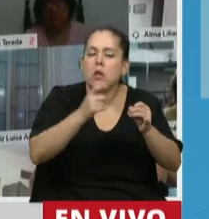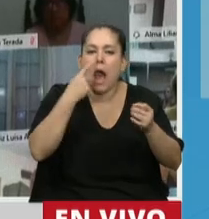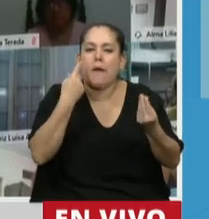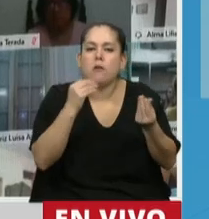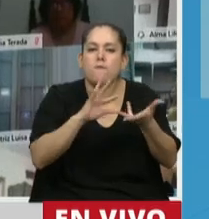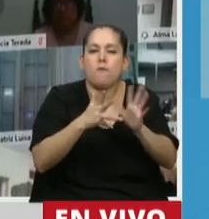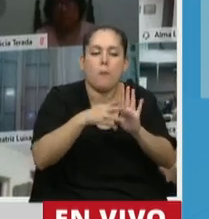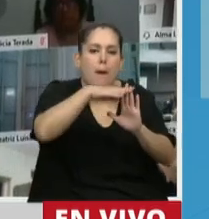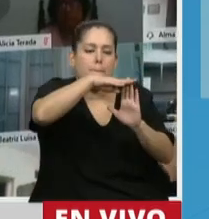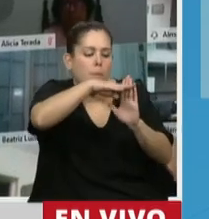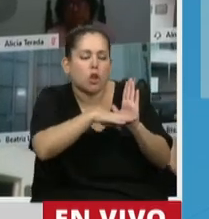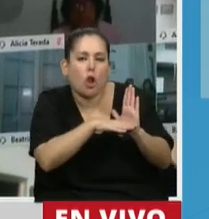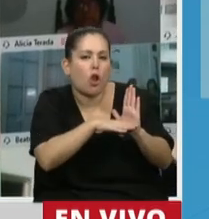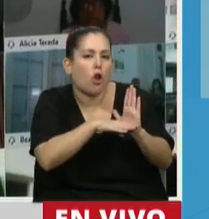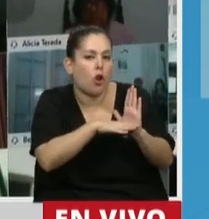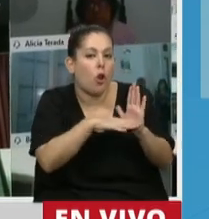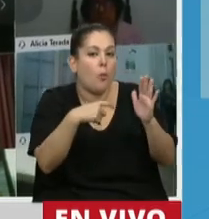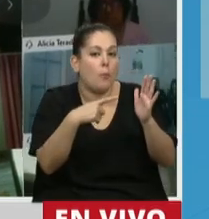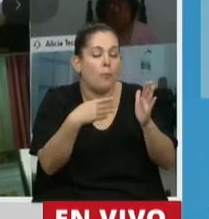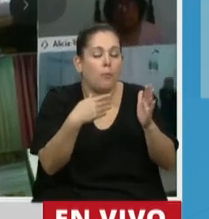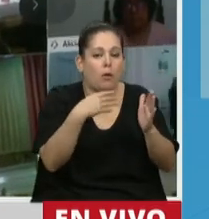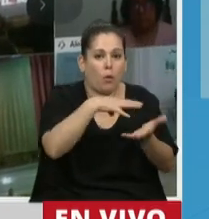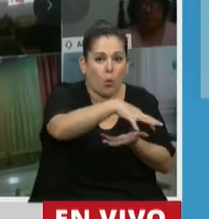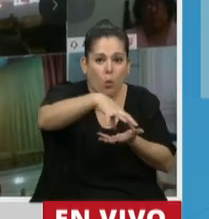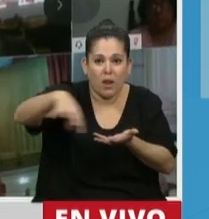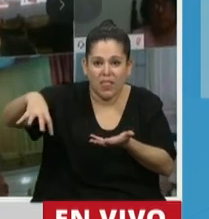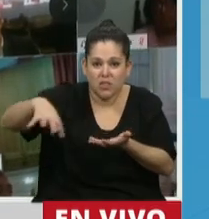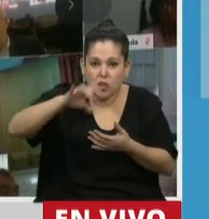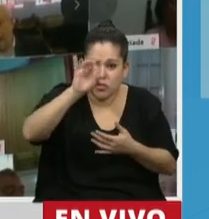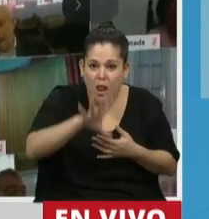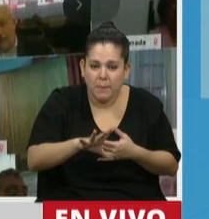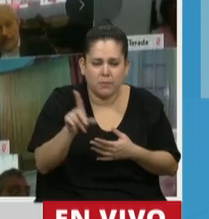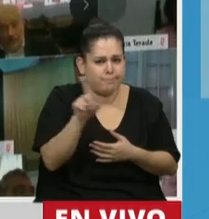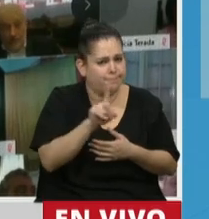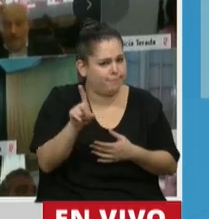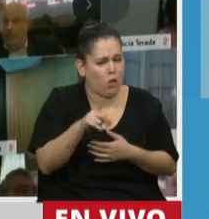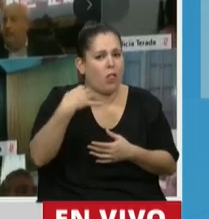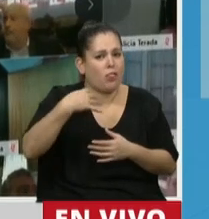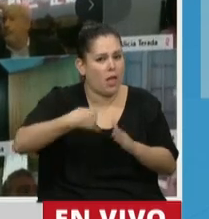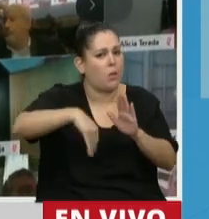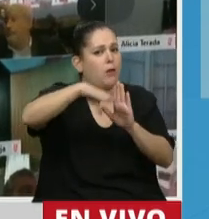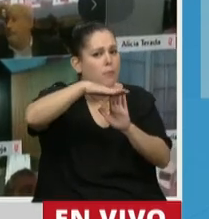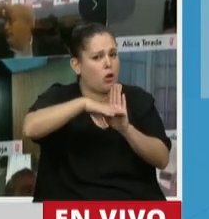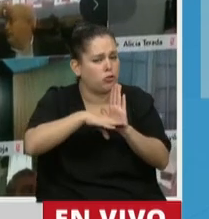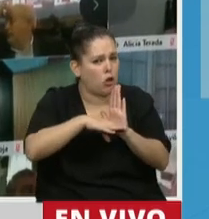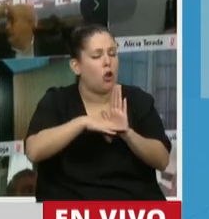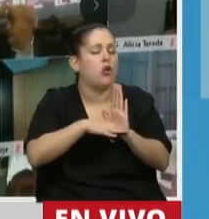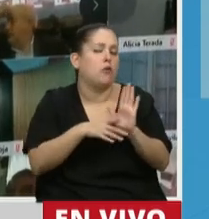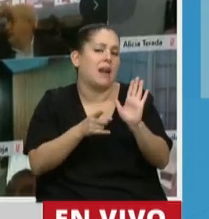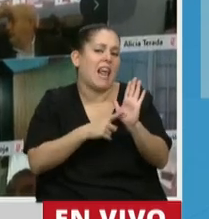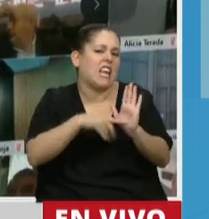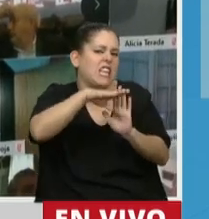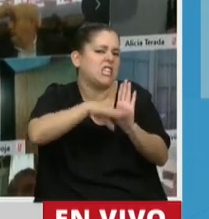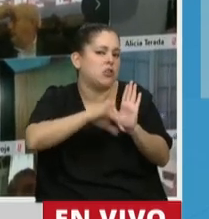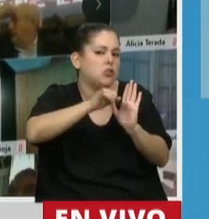protocolo no por jurisdicción. Yo creo que los requisitos técnicos y legales deberían ser